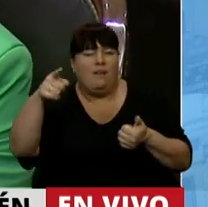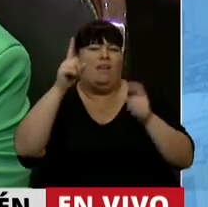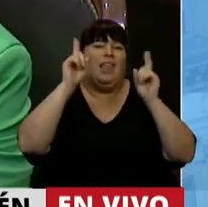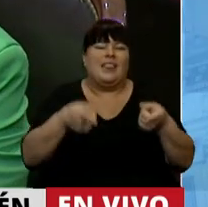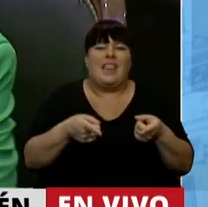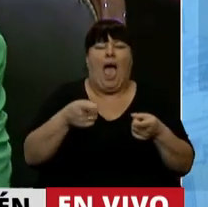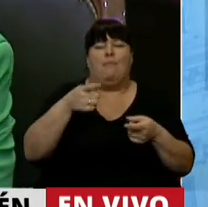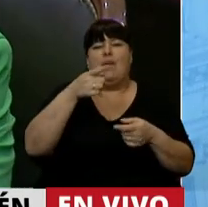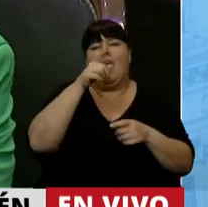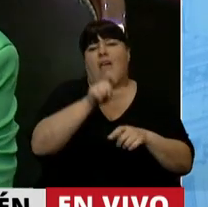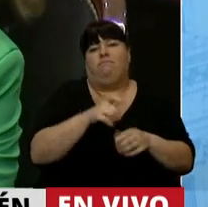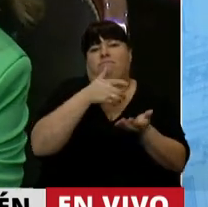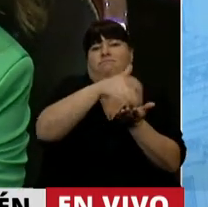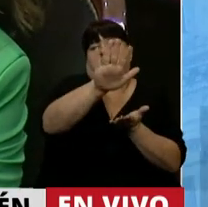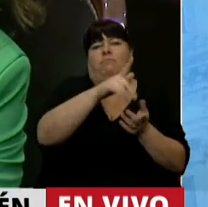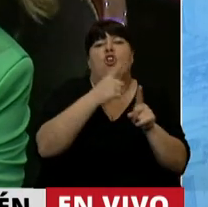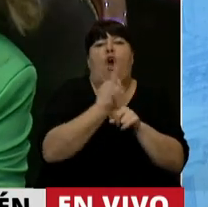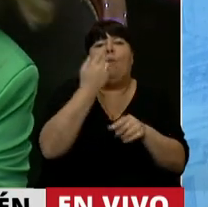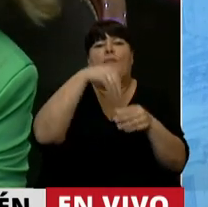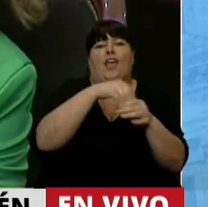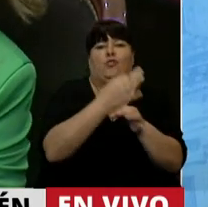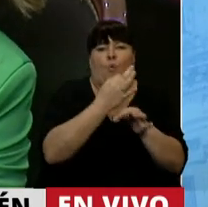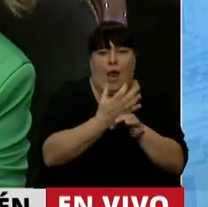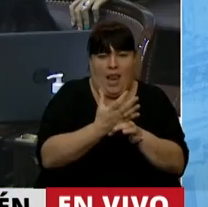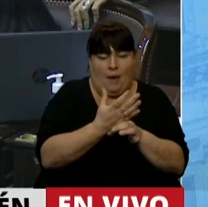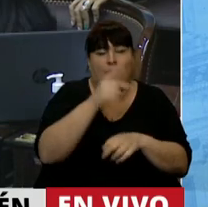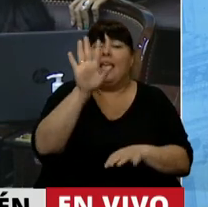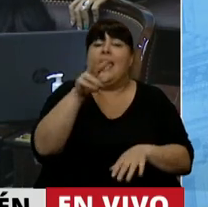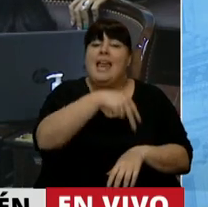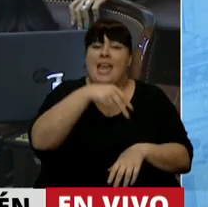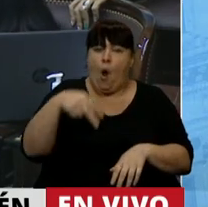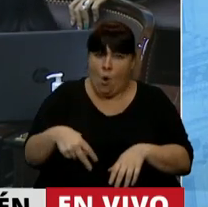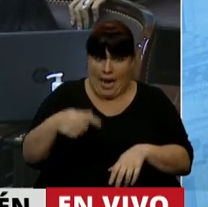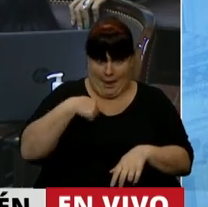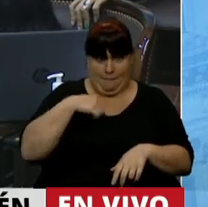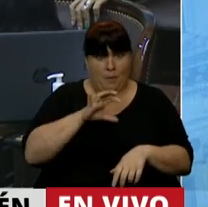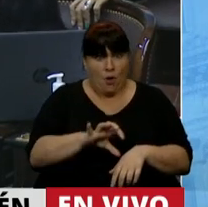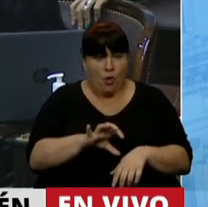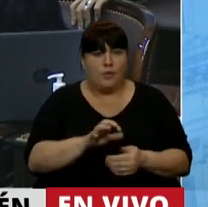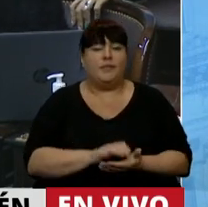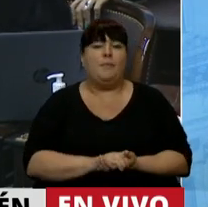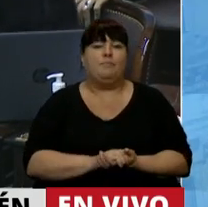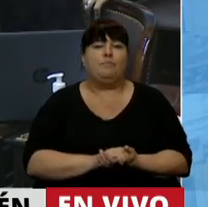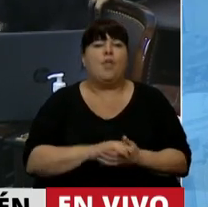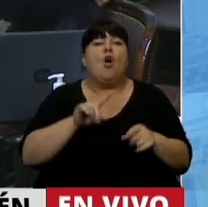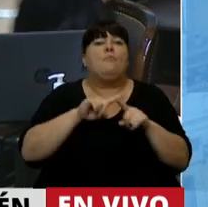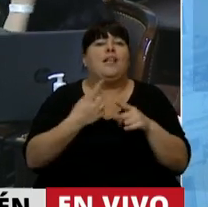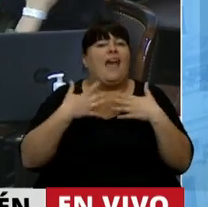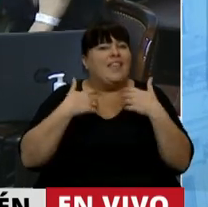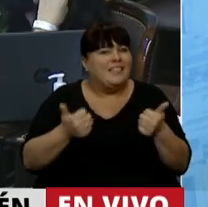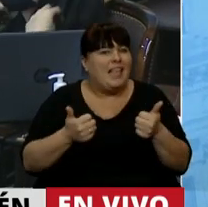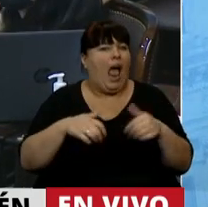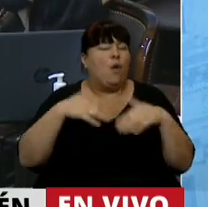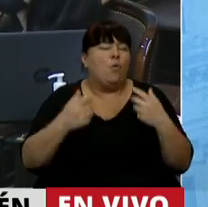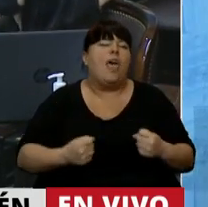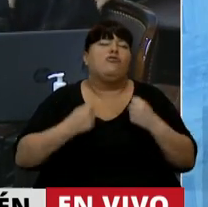y quienes se encuentran excluidas del sistema escolar. En Neuquén, en mi provincia, la política sanitaria hace